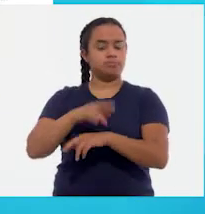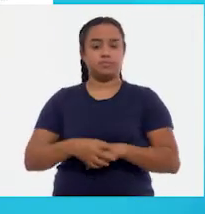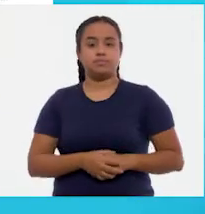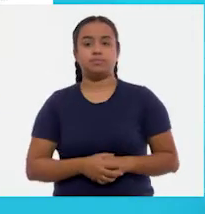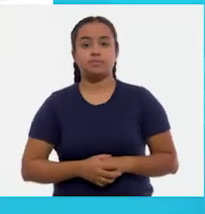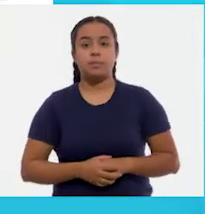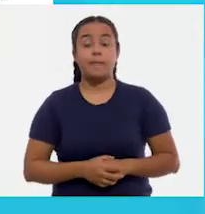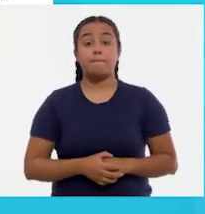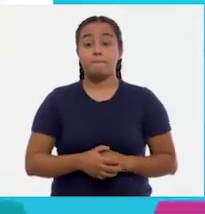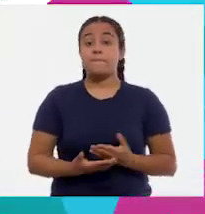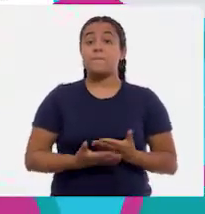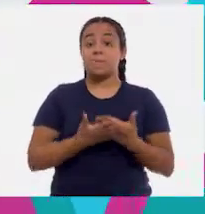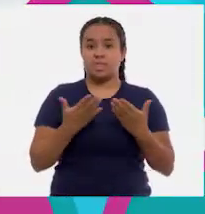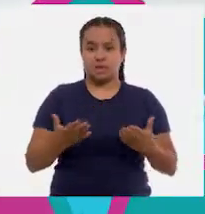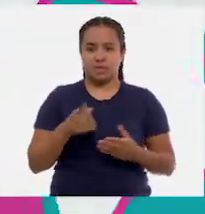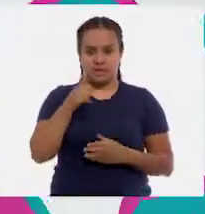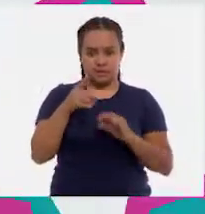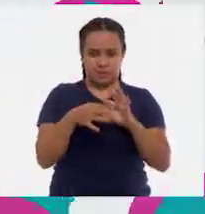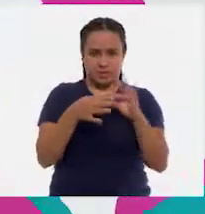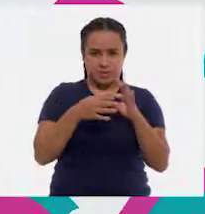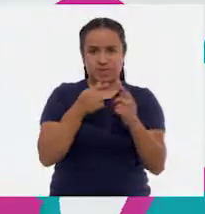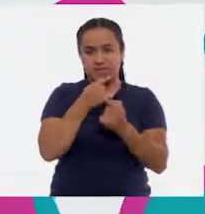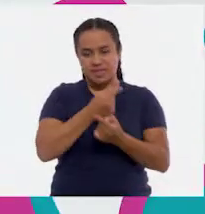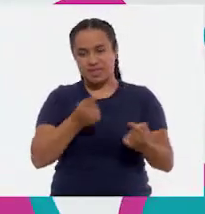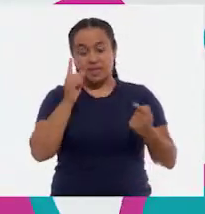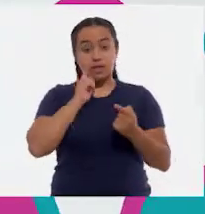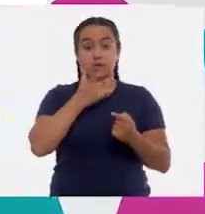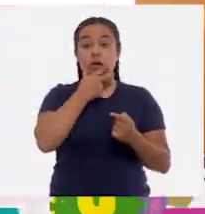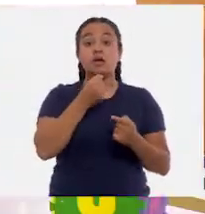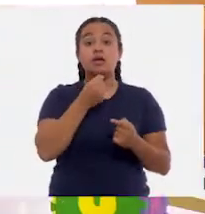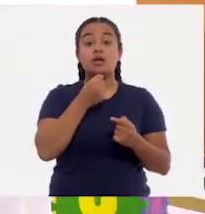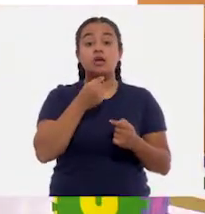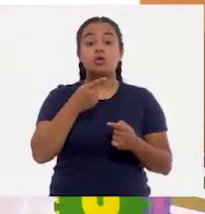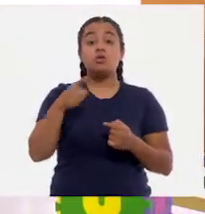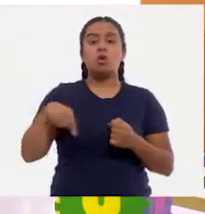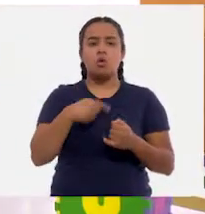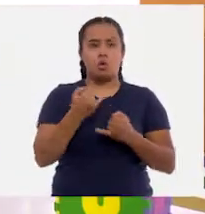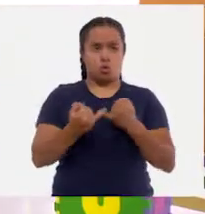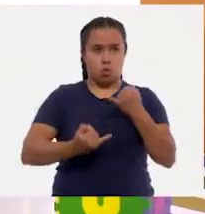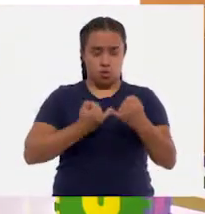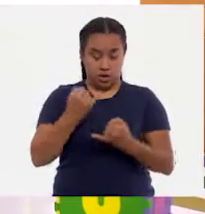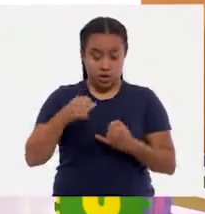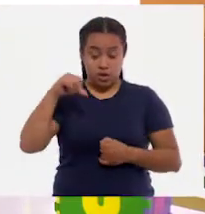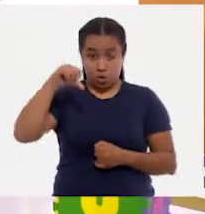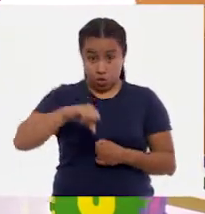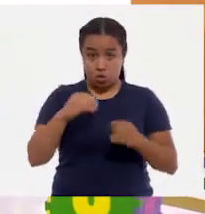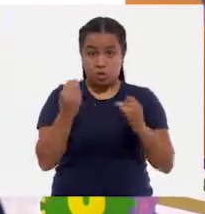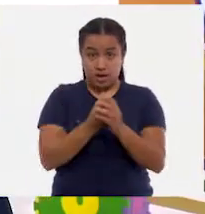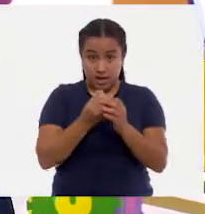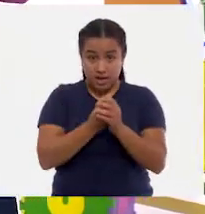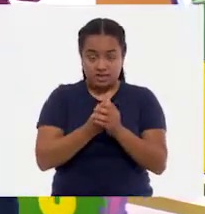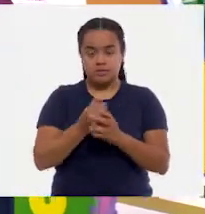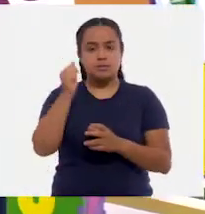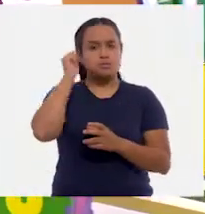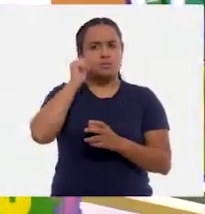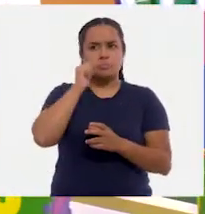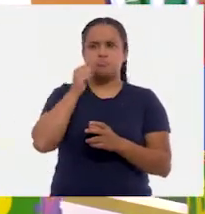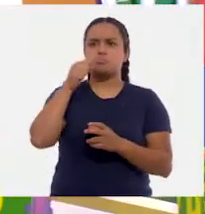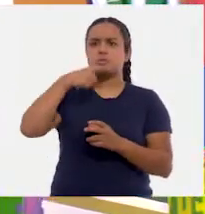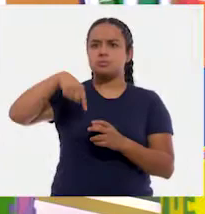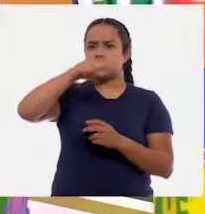Así que, ¿qué te parece que como tú le dijiste a las niñas y a los niños que vamos a jugar y en esta clase siempre aprendemos jugando,